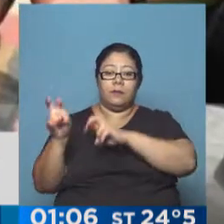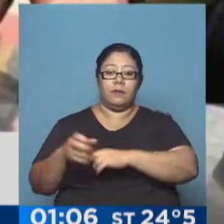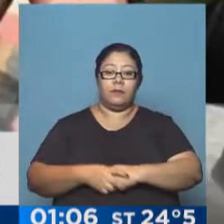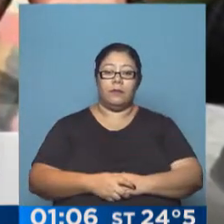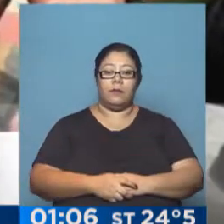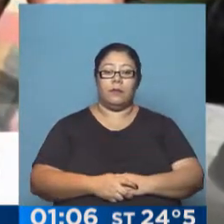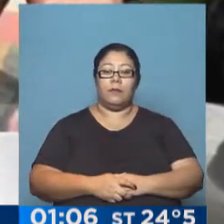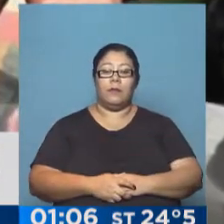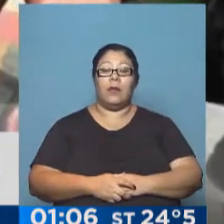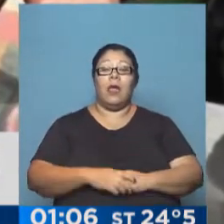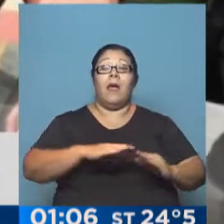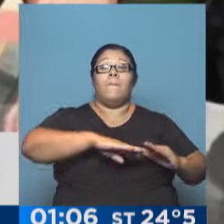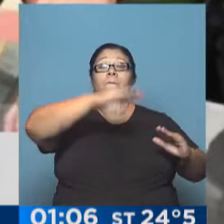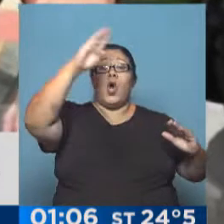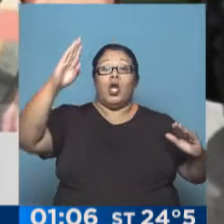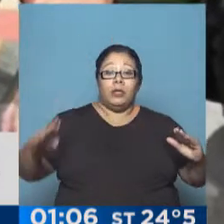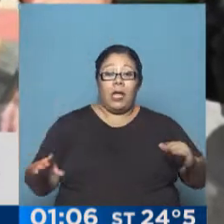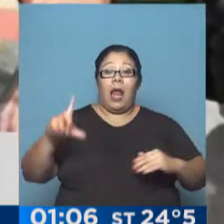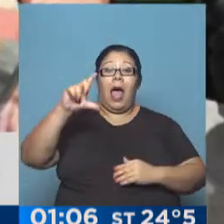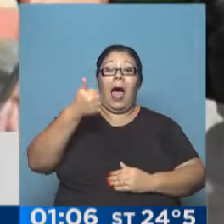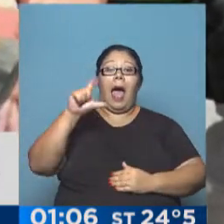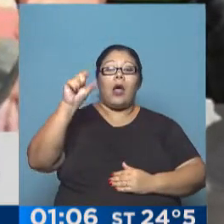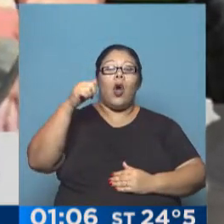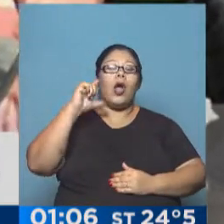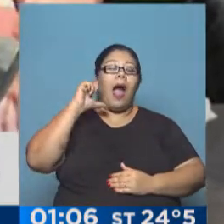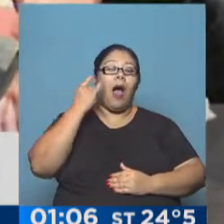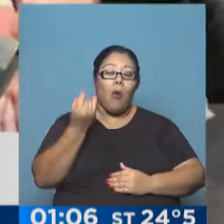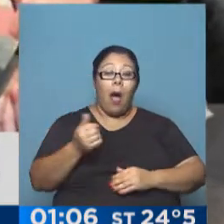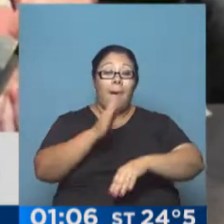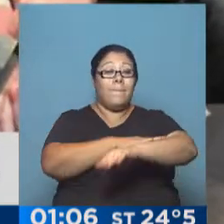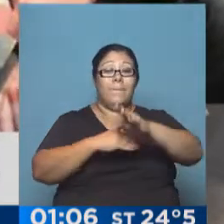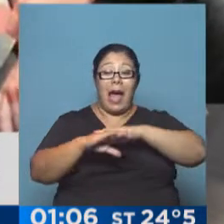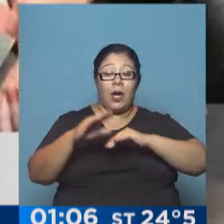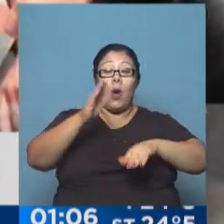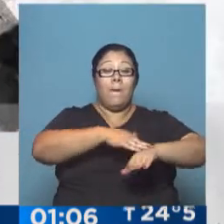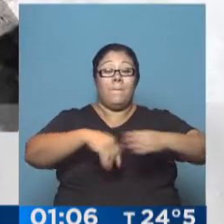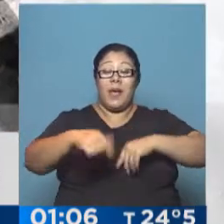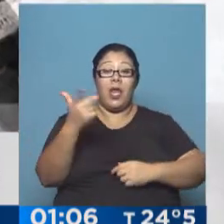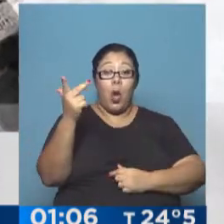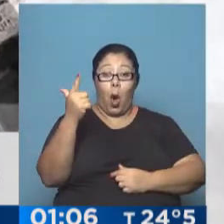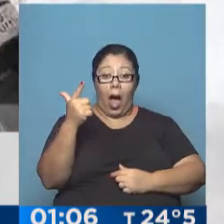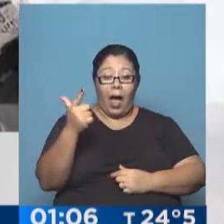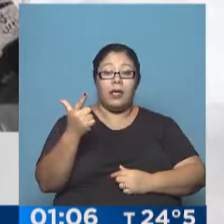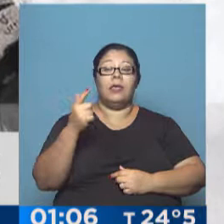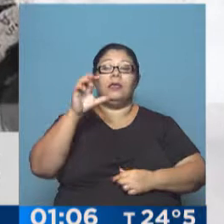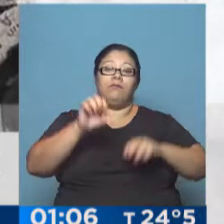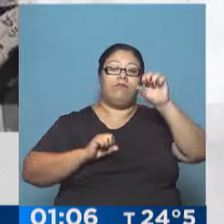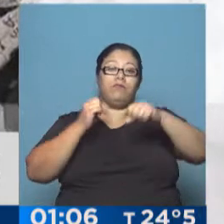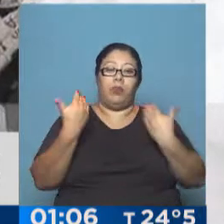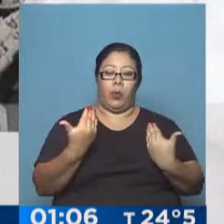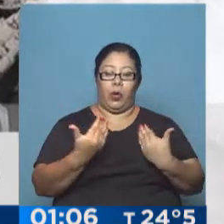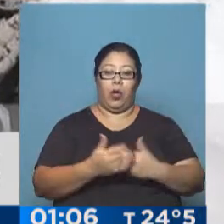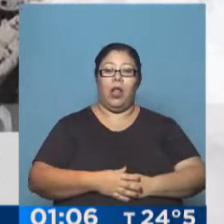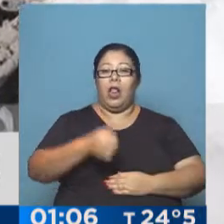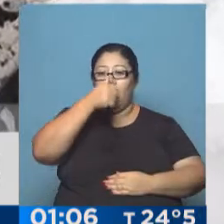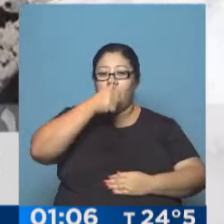Escaló el Aconcagua sin brazos ni piernas. El atleta estadounidense Kyle Maynard llegó a la cima el domingo pasado y se